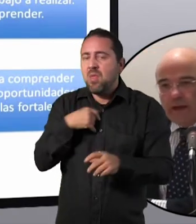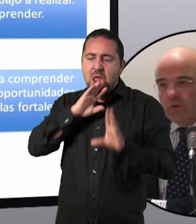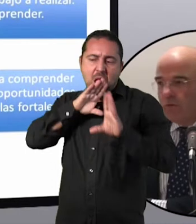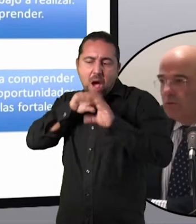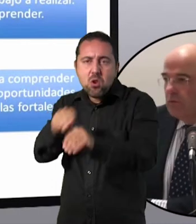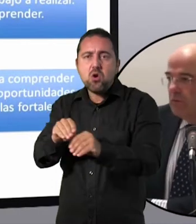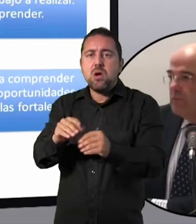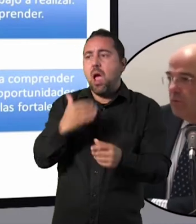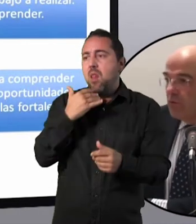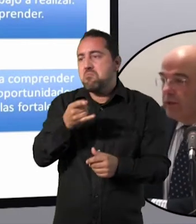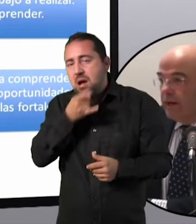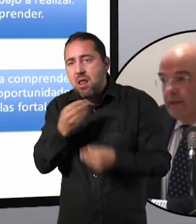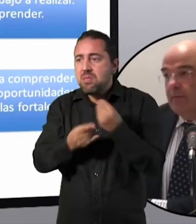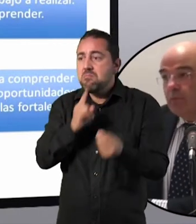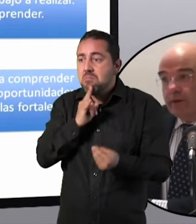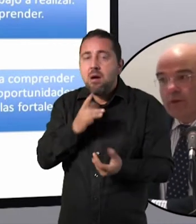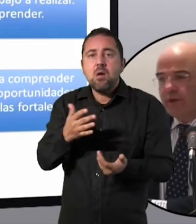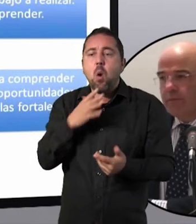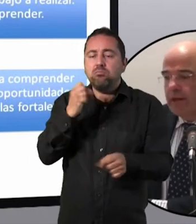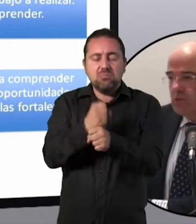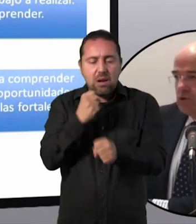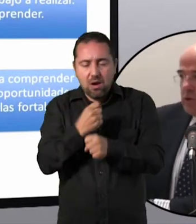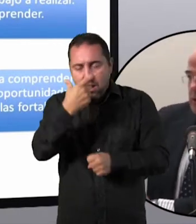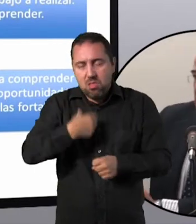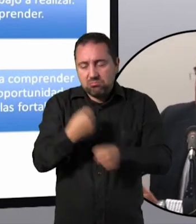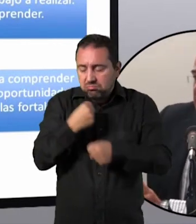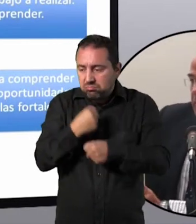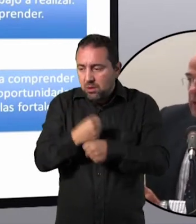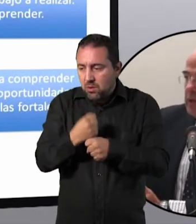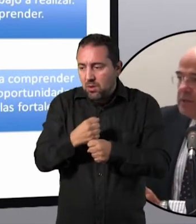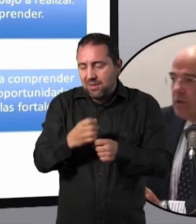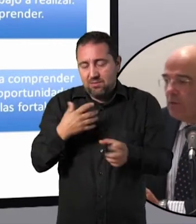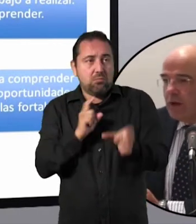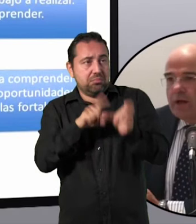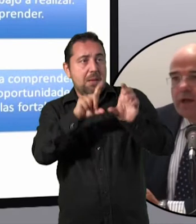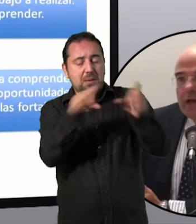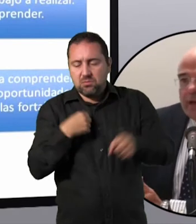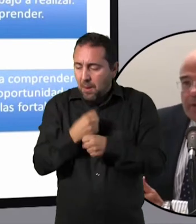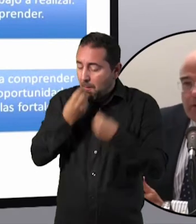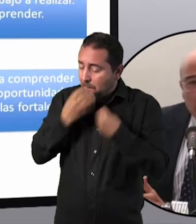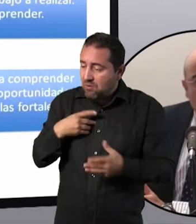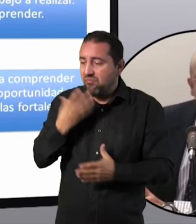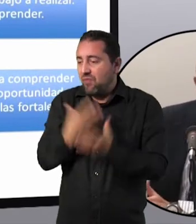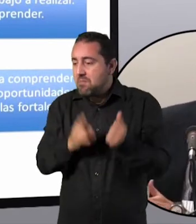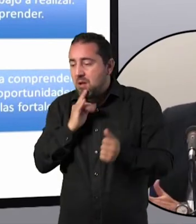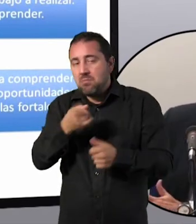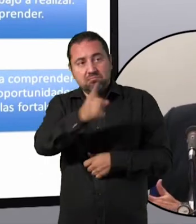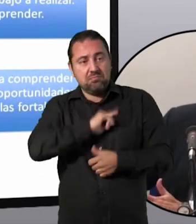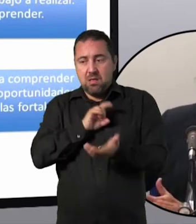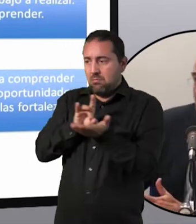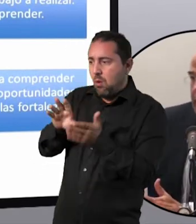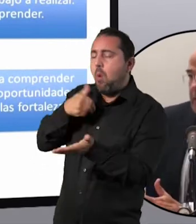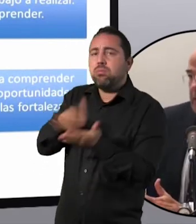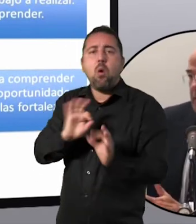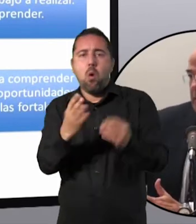Un empleado, por cuenta ajena, puede no hacer bien las cosas, le pueden despedir y echar una bronca. El emprendedor que no hace bien las